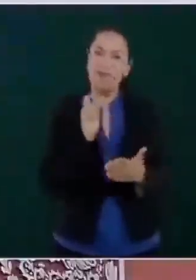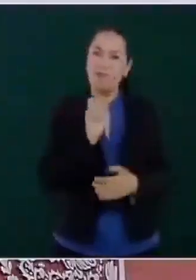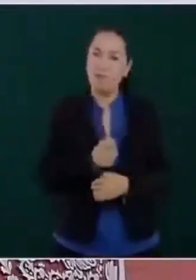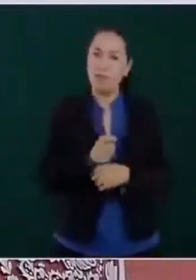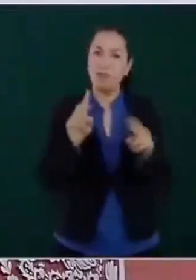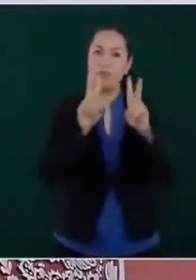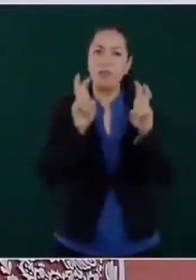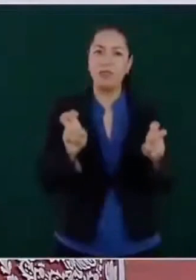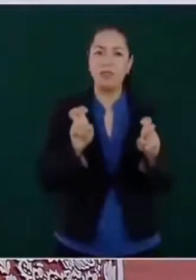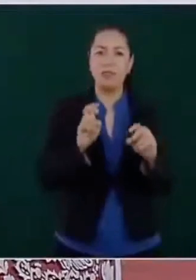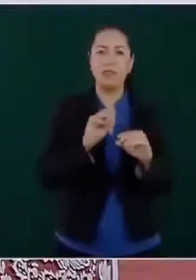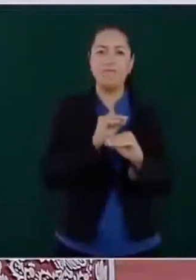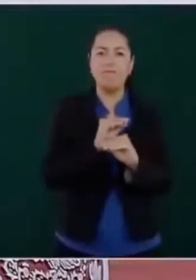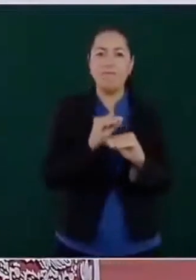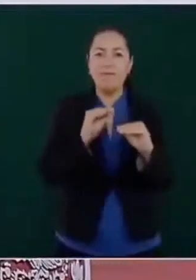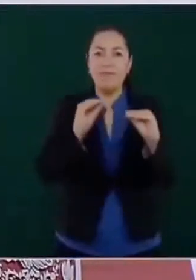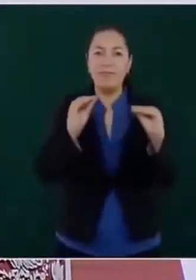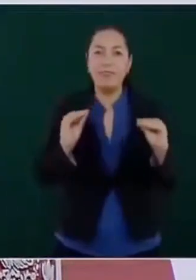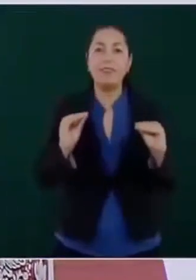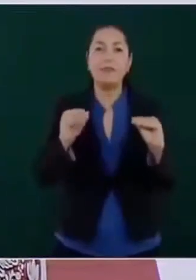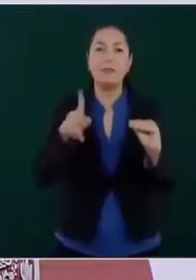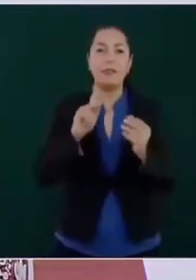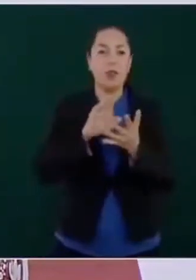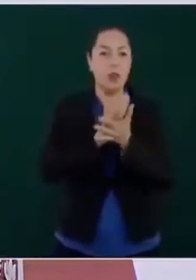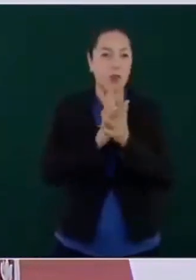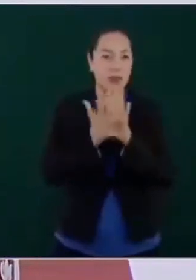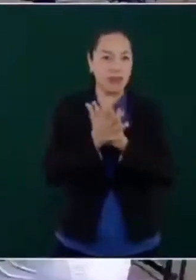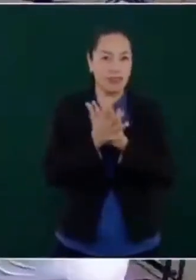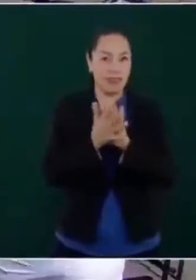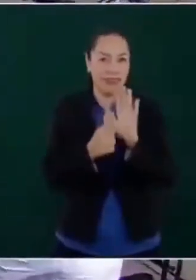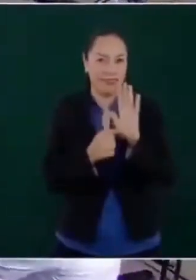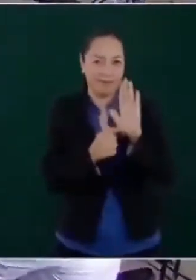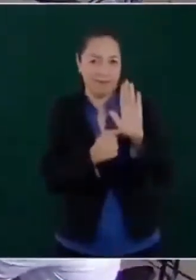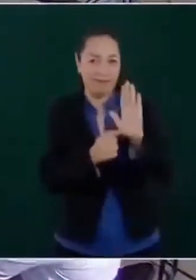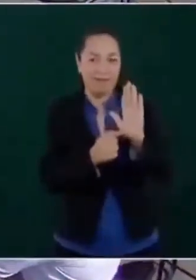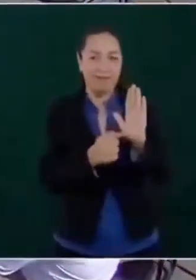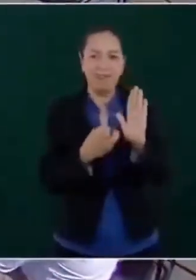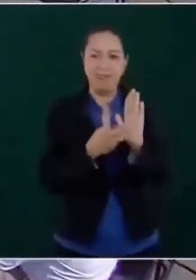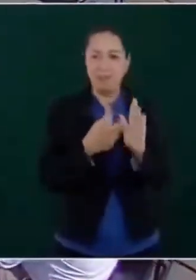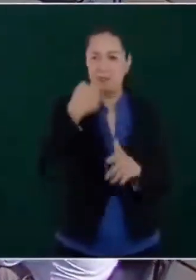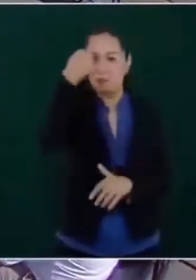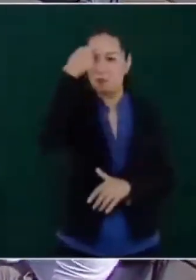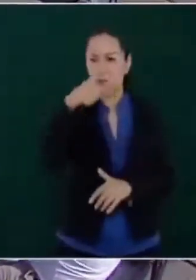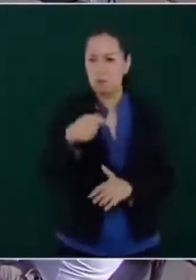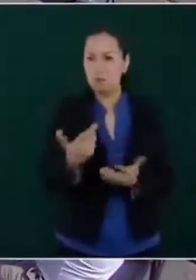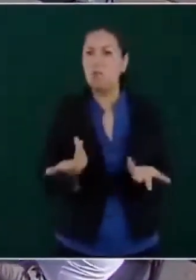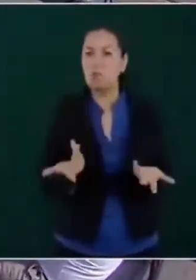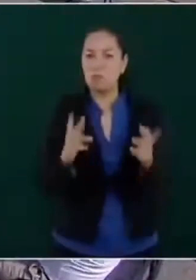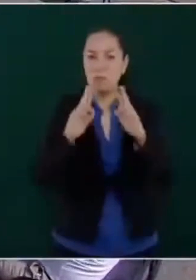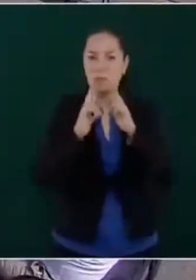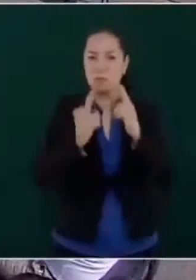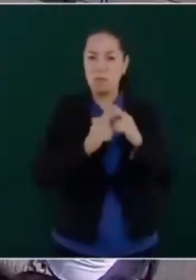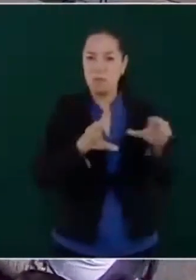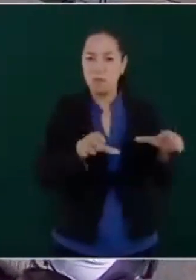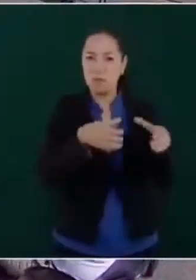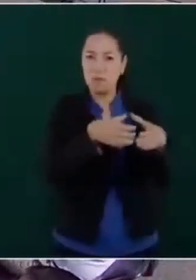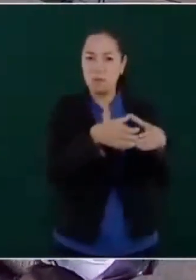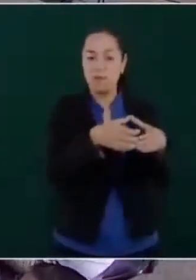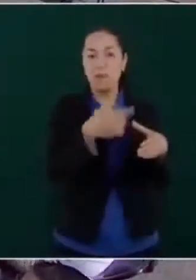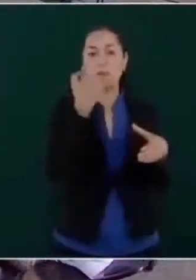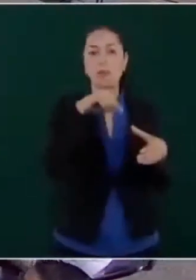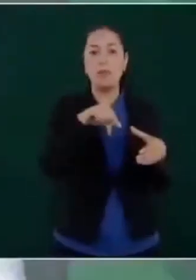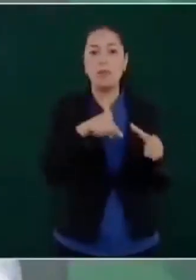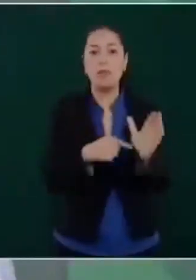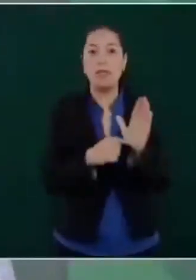del silencio cómplice. ¿Y sabes para qué fue la reunión? Para que no